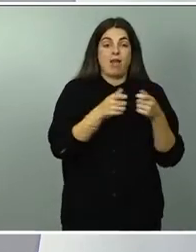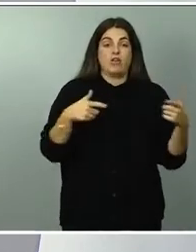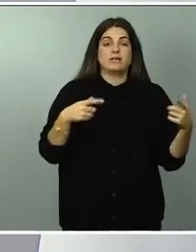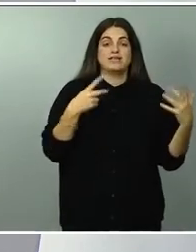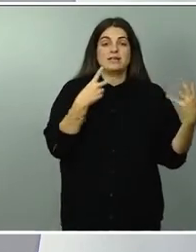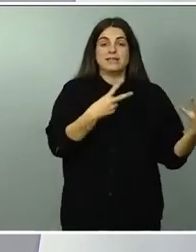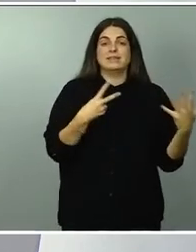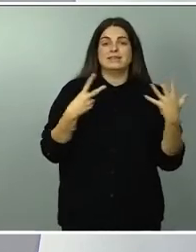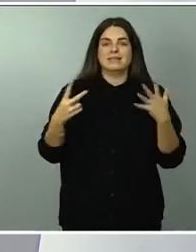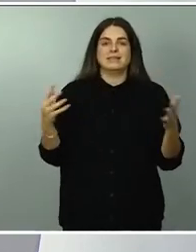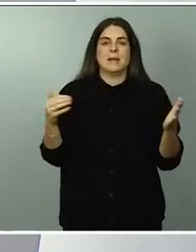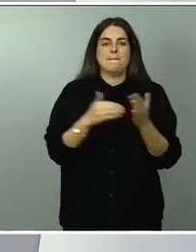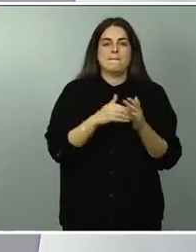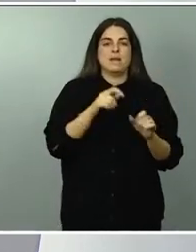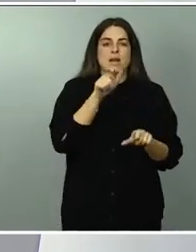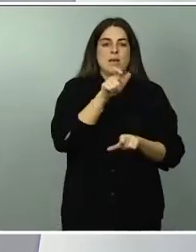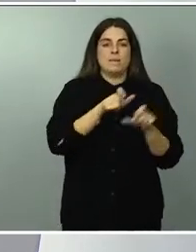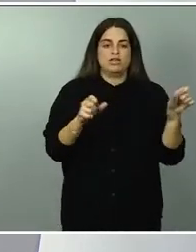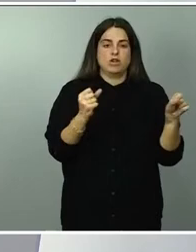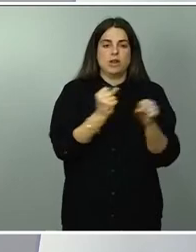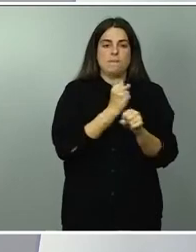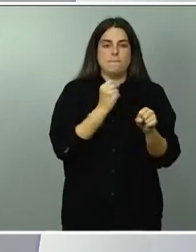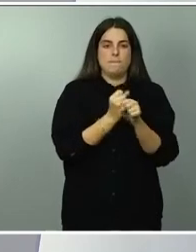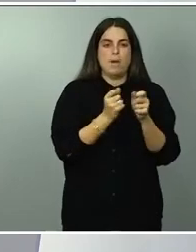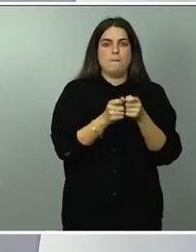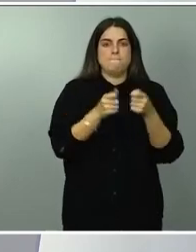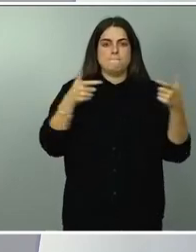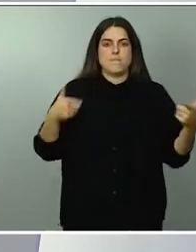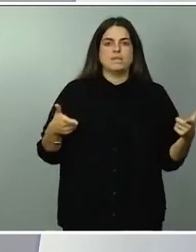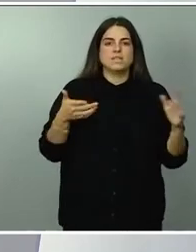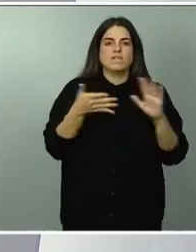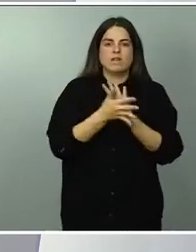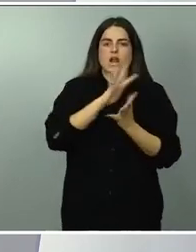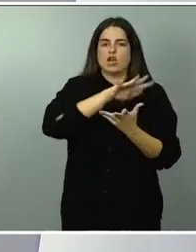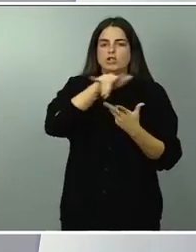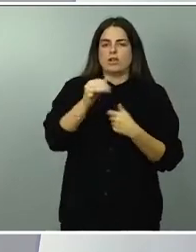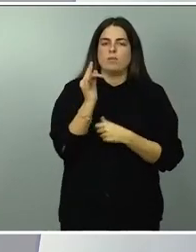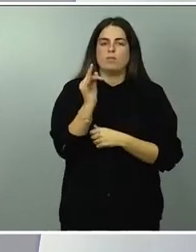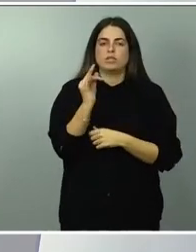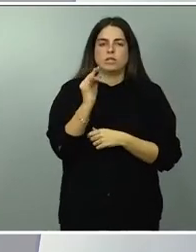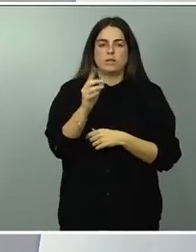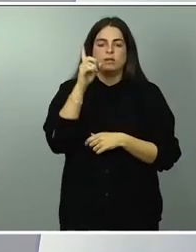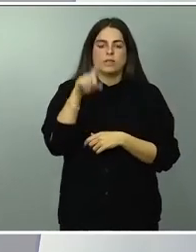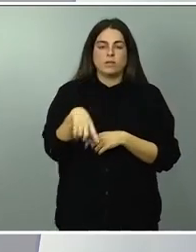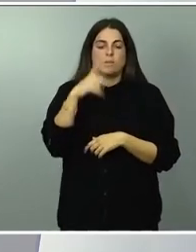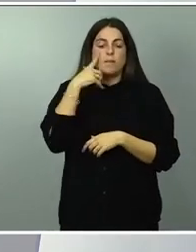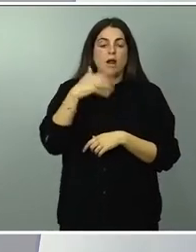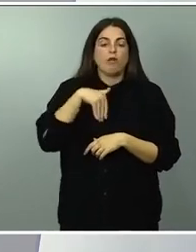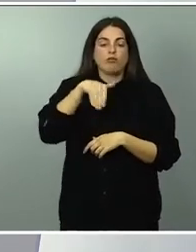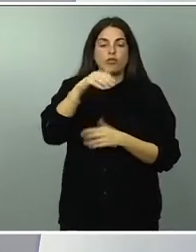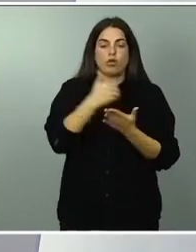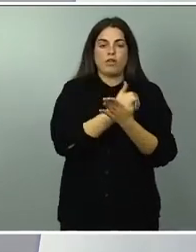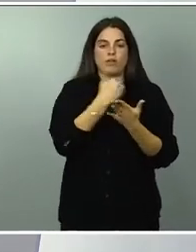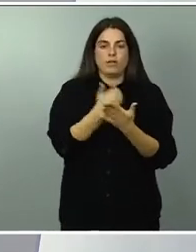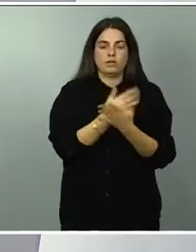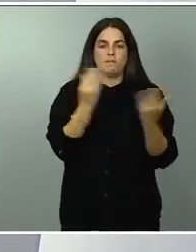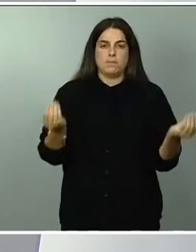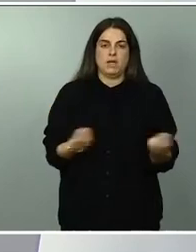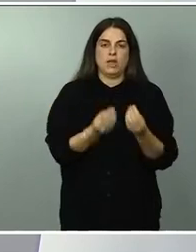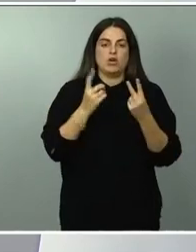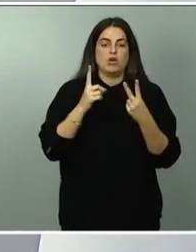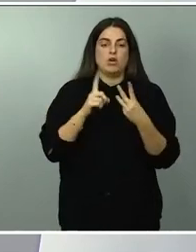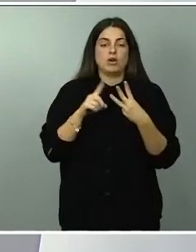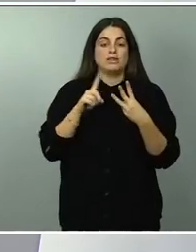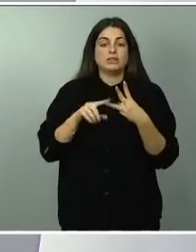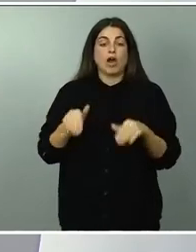empleos sin duda es la mejor noticia también cara a la recaudación y respecto a los candidatos y sus programas electorales